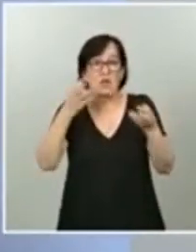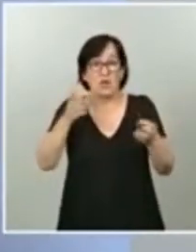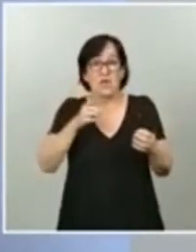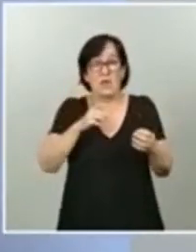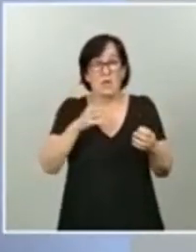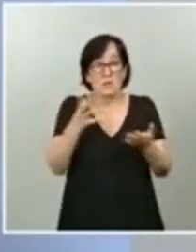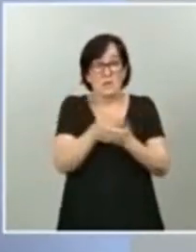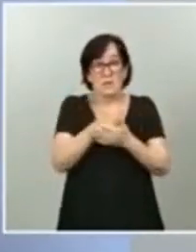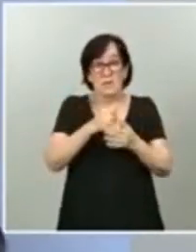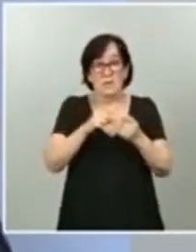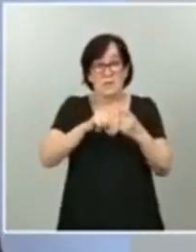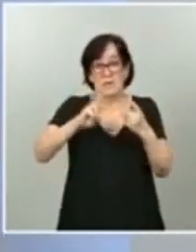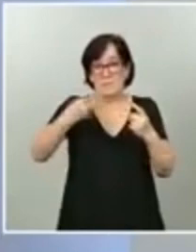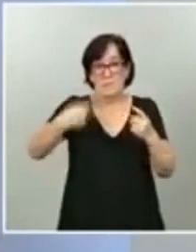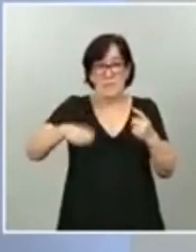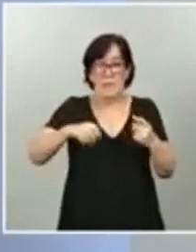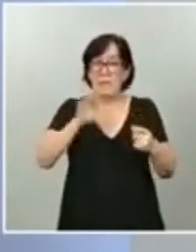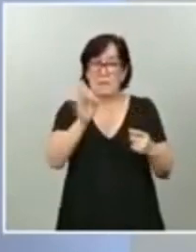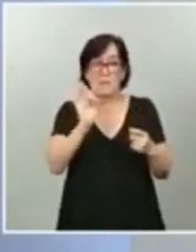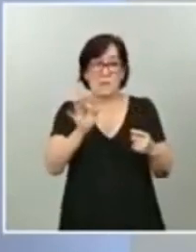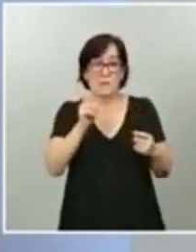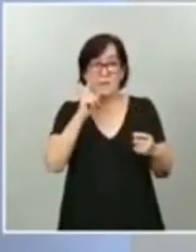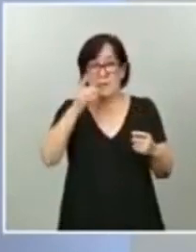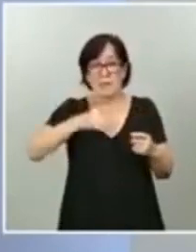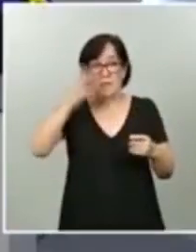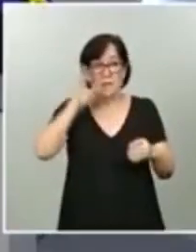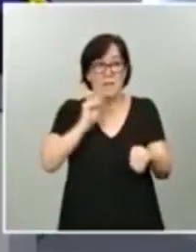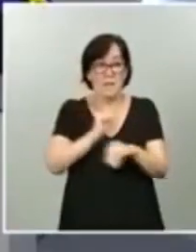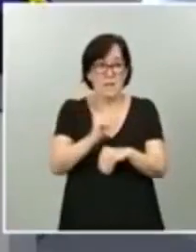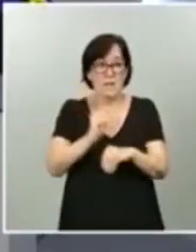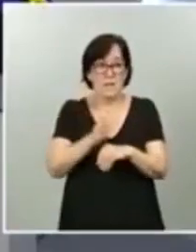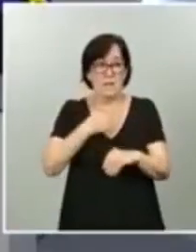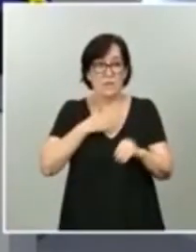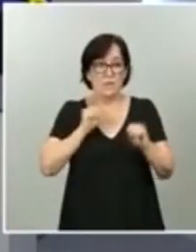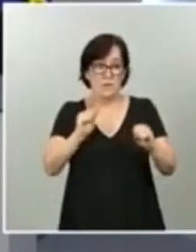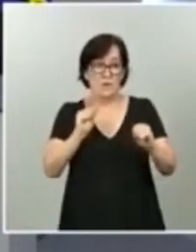que efectivamente era iniciativa de su área. Muchas gracias.